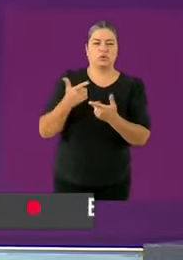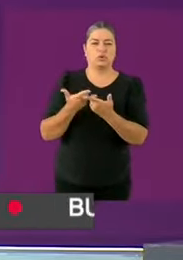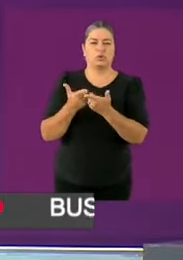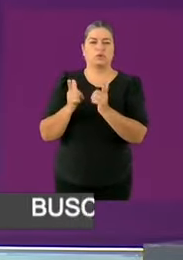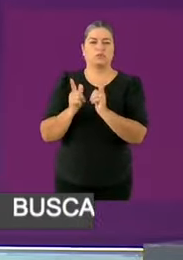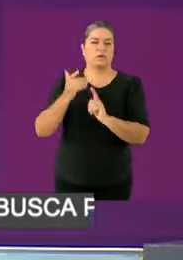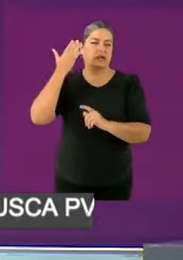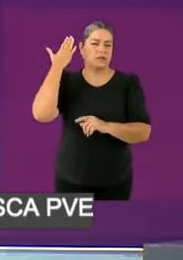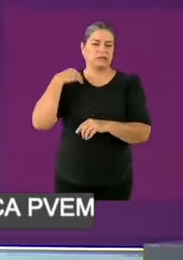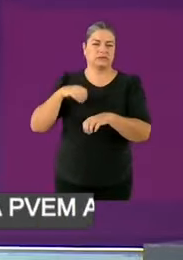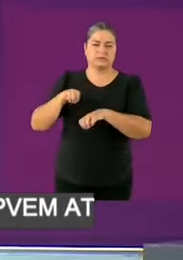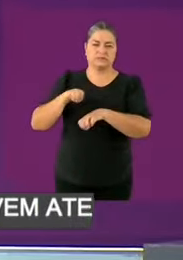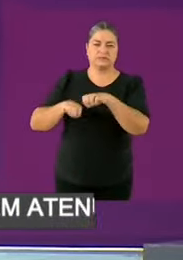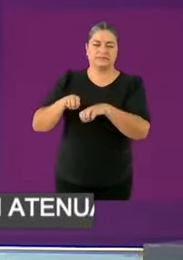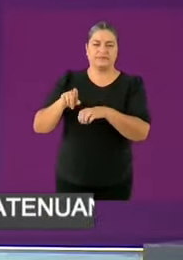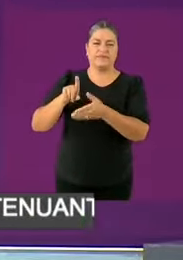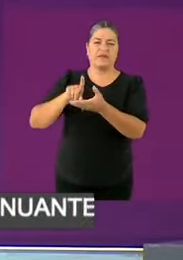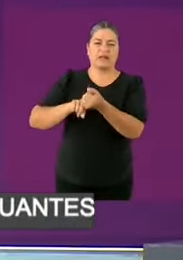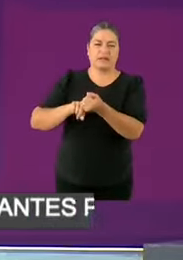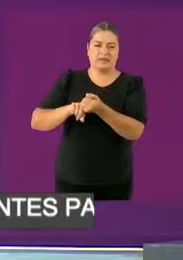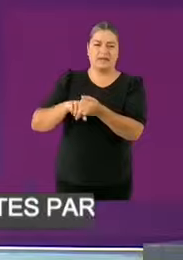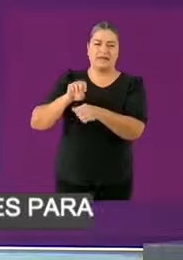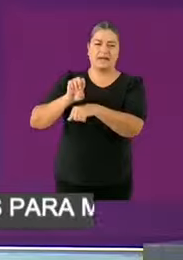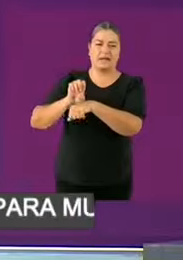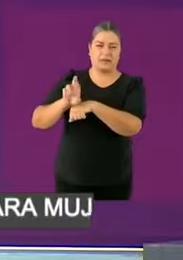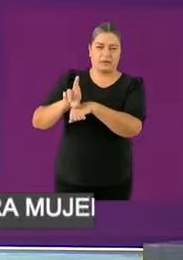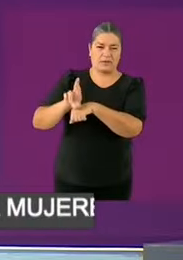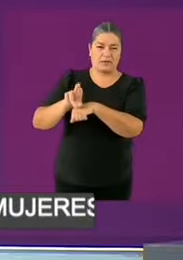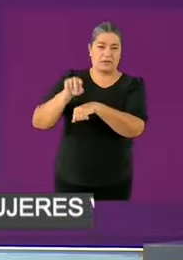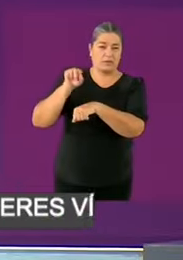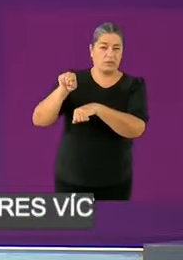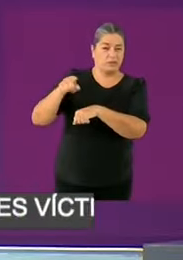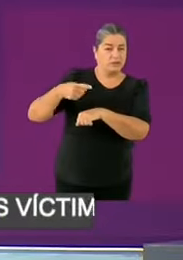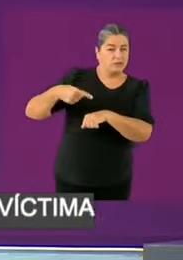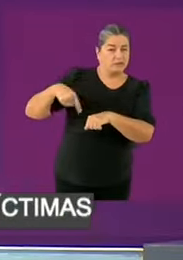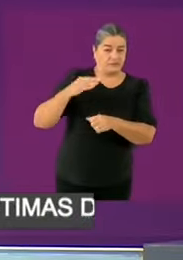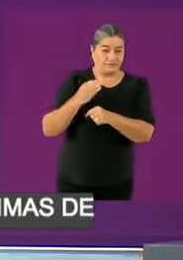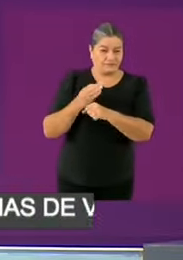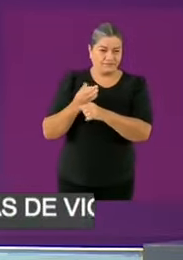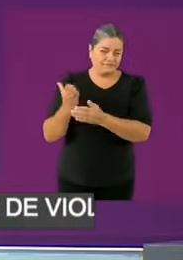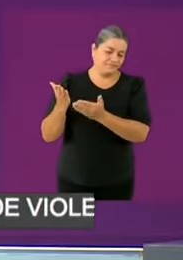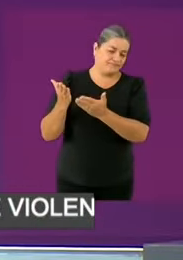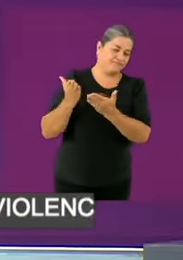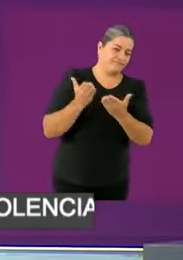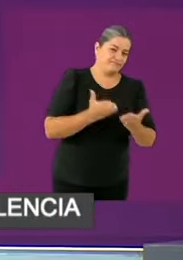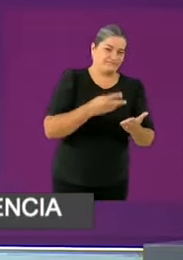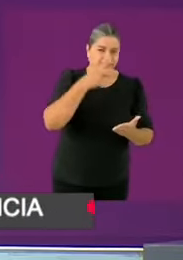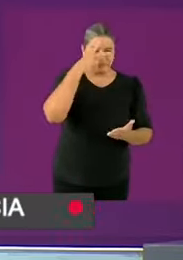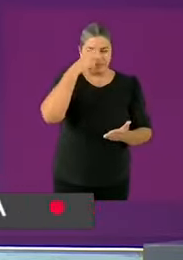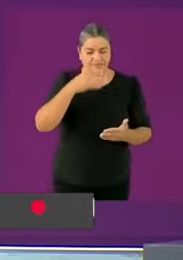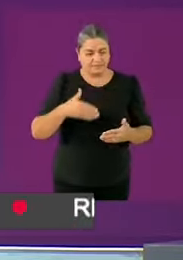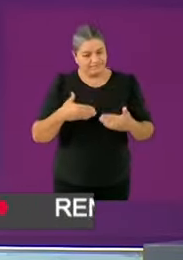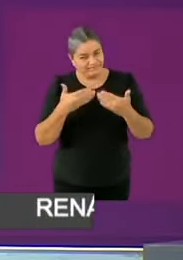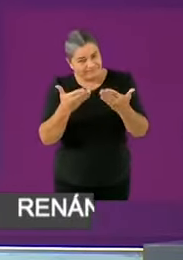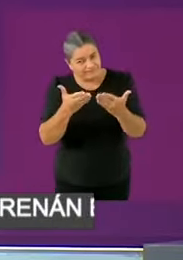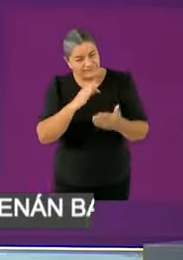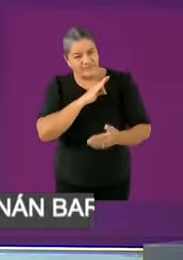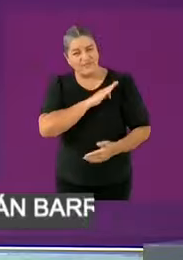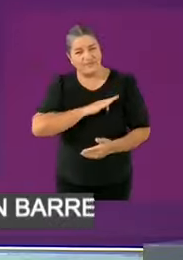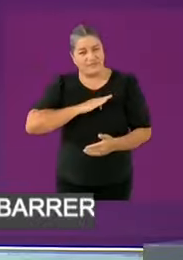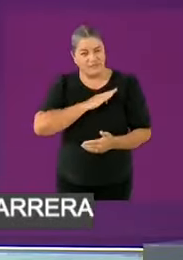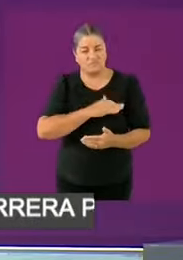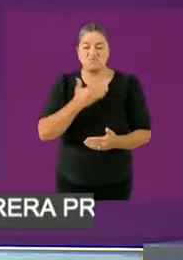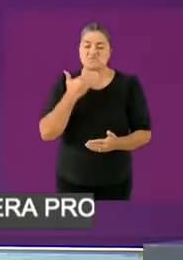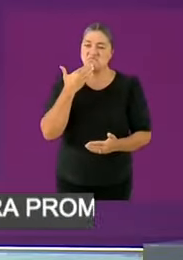quiero poner en contexto, antes de contestar la pregunta, que en este debate se van a presentar principalmente dos proyectos. El proyecto de